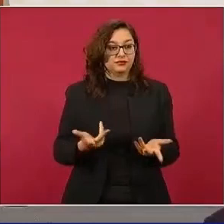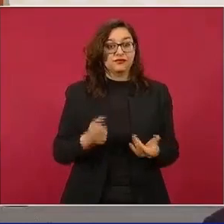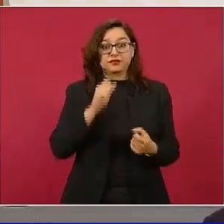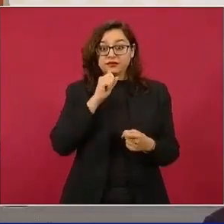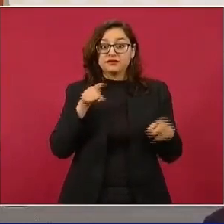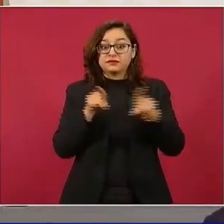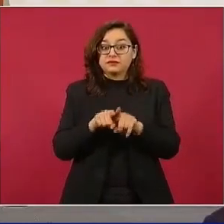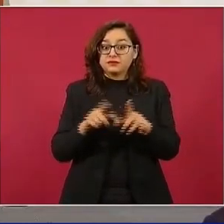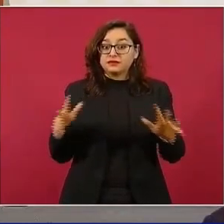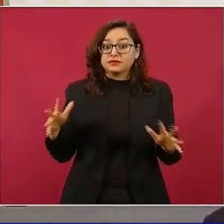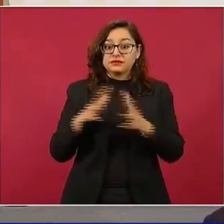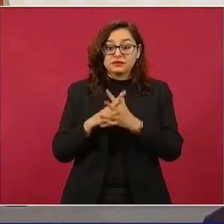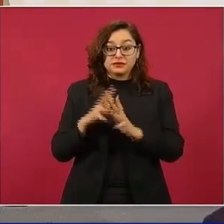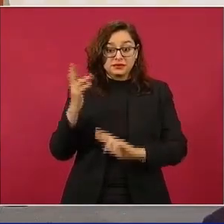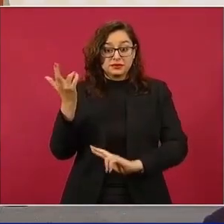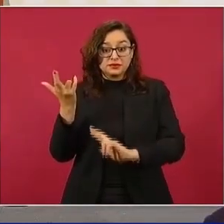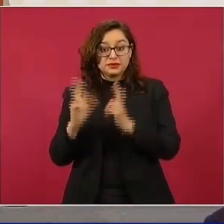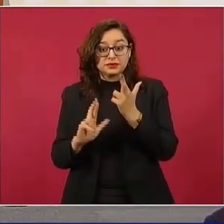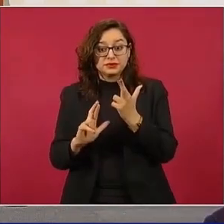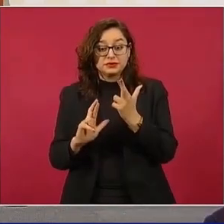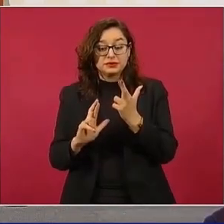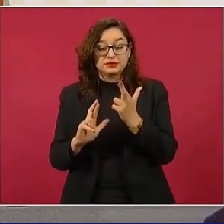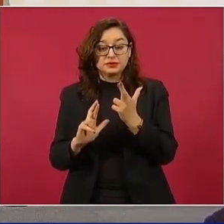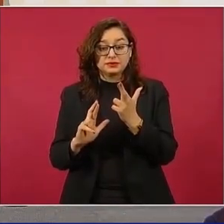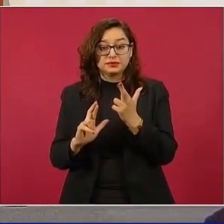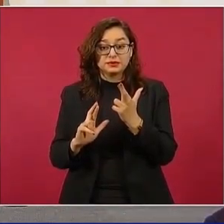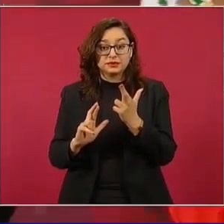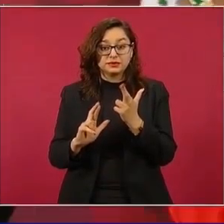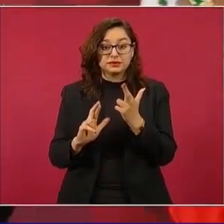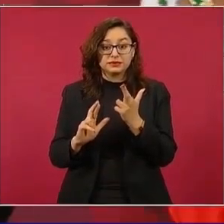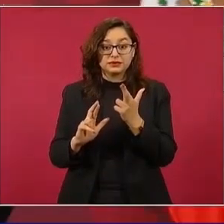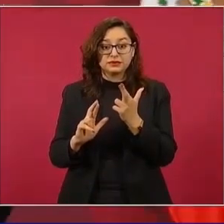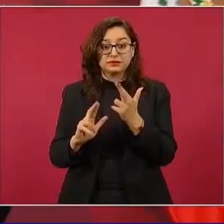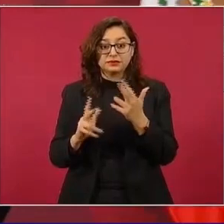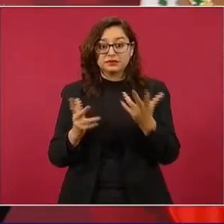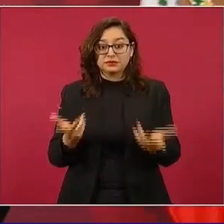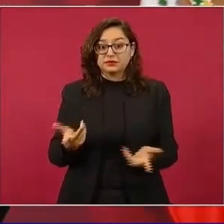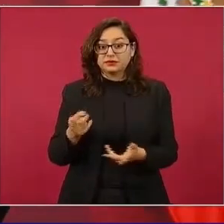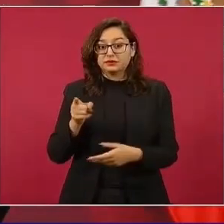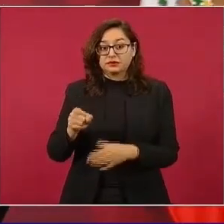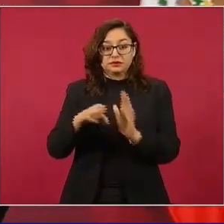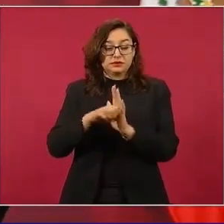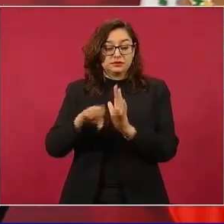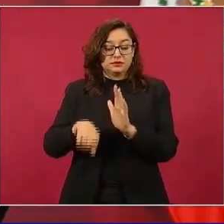los Flores Magón